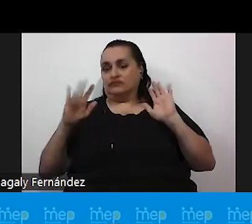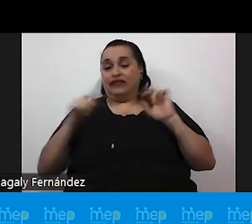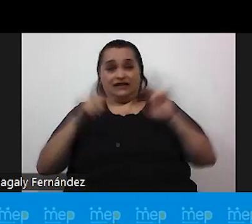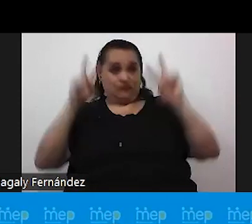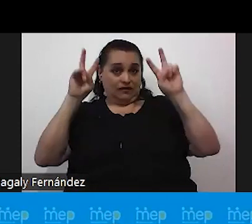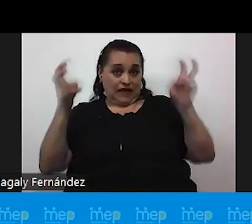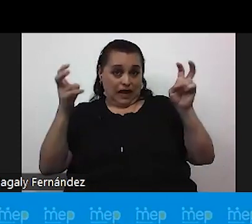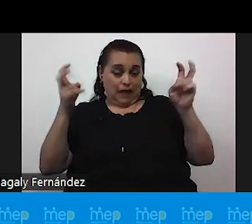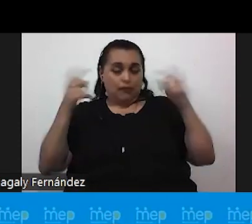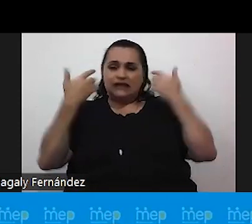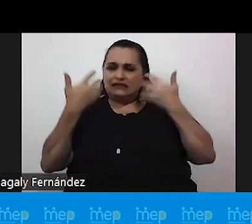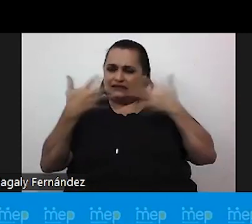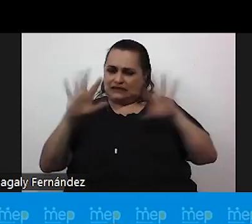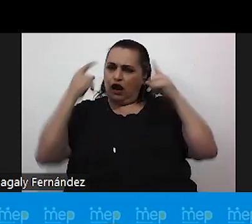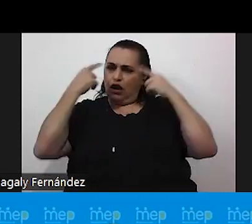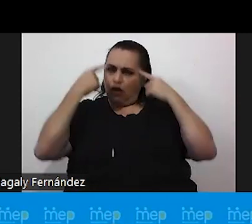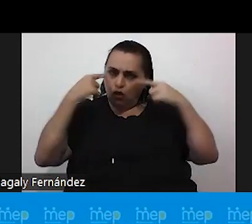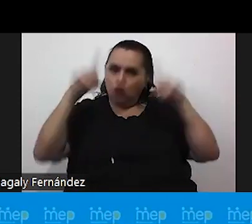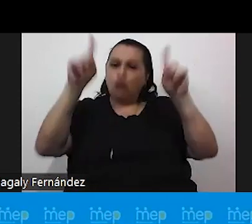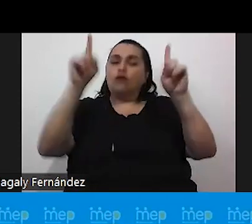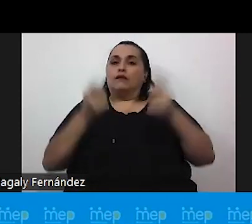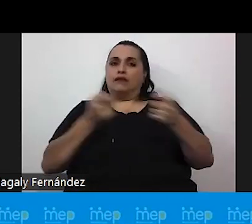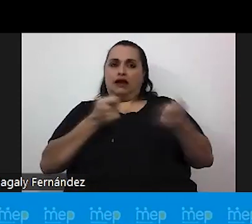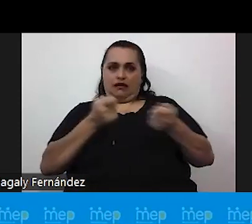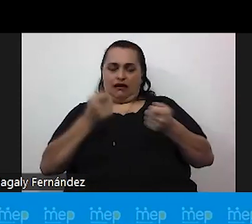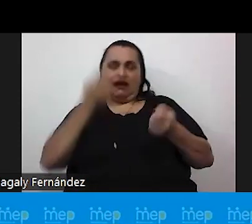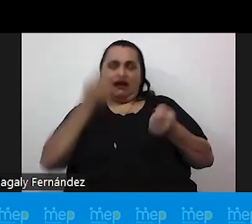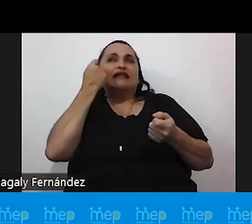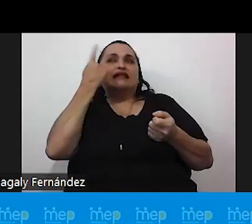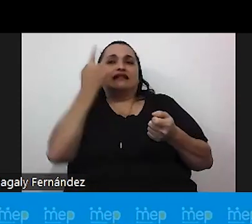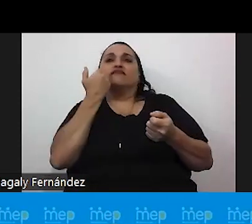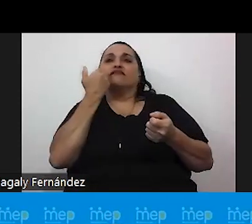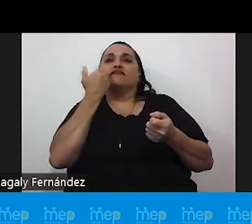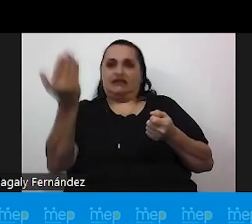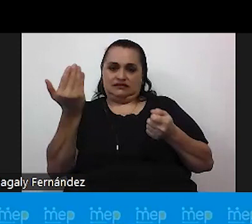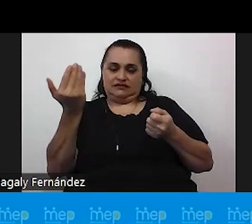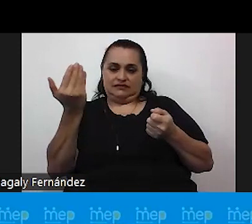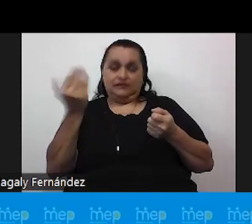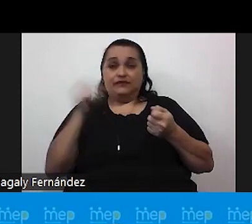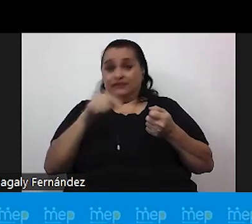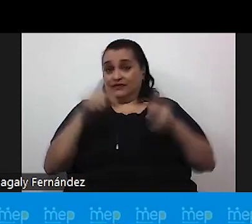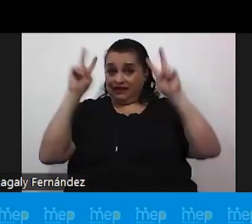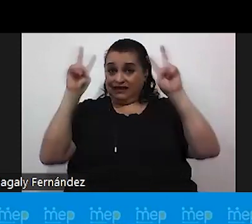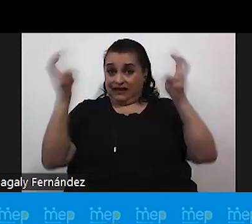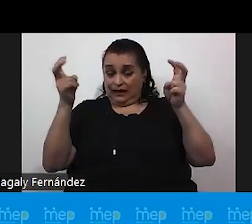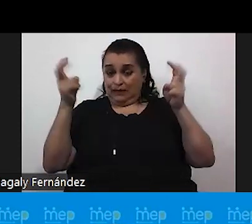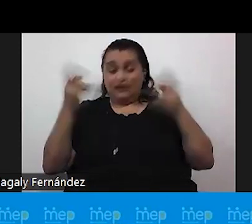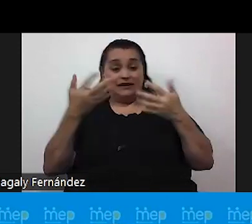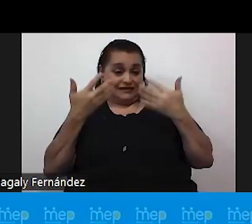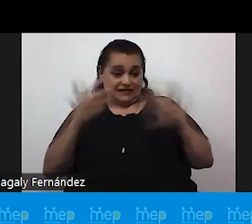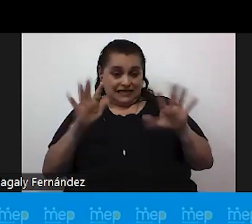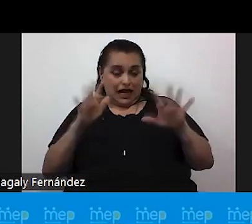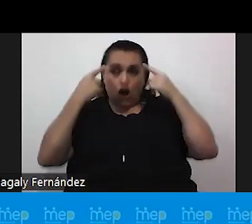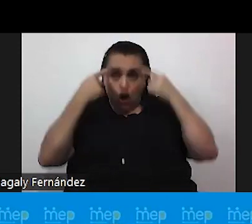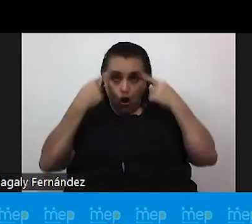hemos logrado poder manejarlo y entenderlo con mucha facilidad porque es un tema en el cual se han